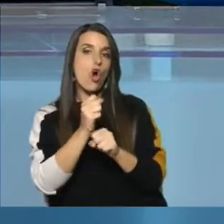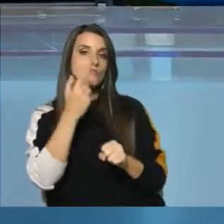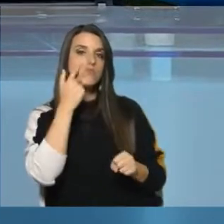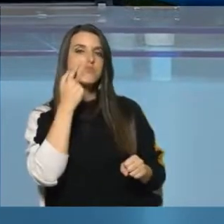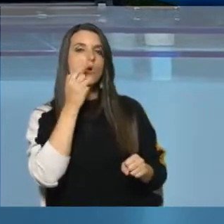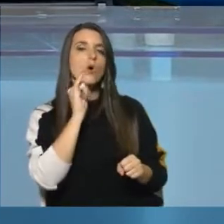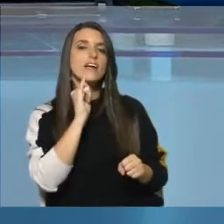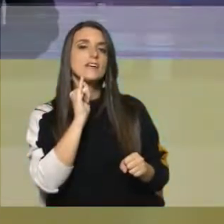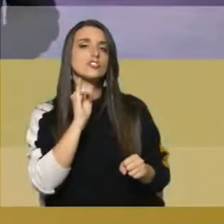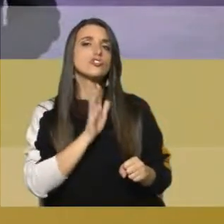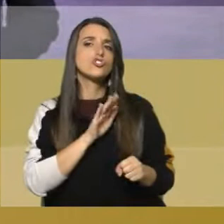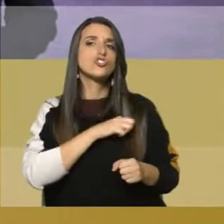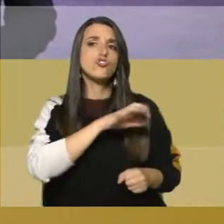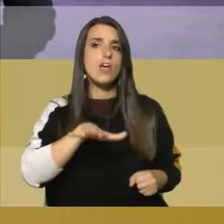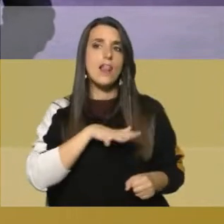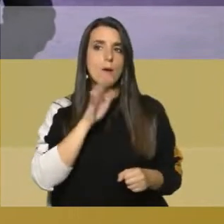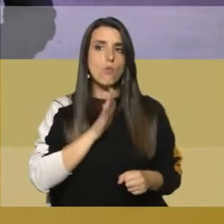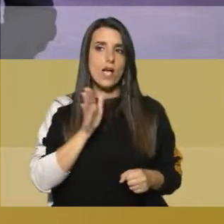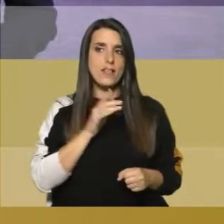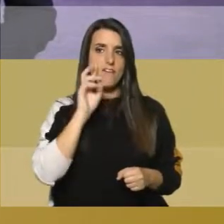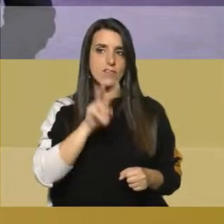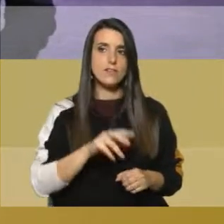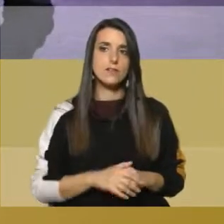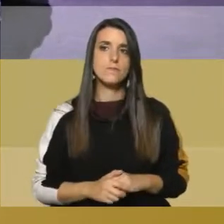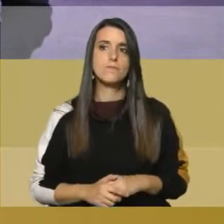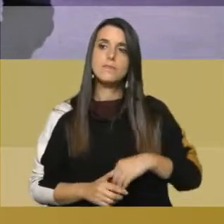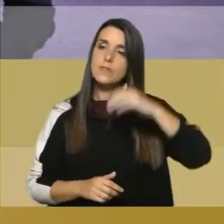estamos en vivo. Gustavo Guisulfo, ¿qué está pasando? Contanos.